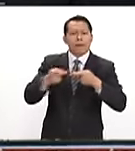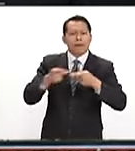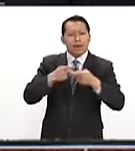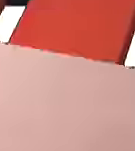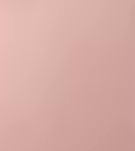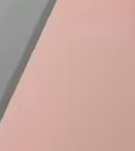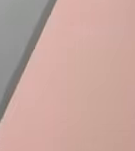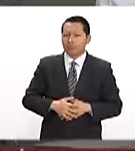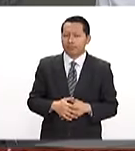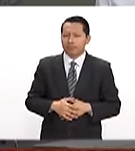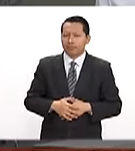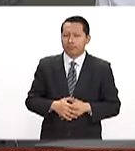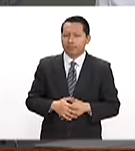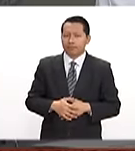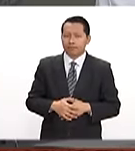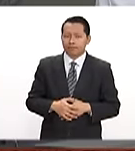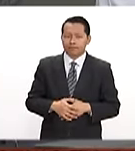Puerta.